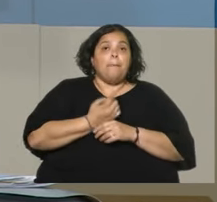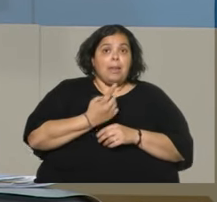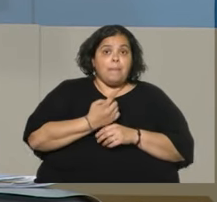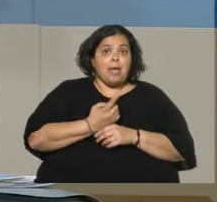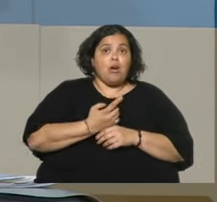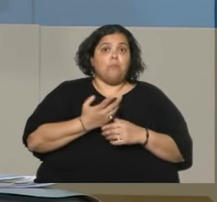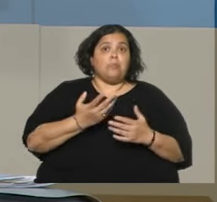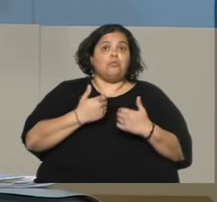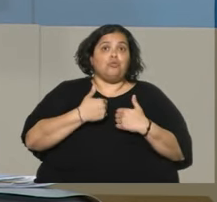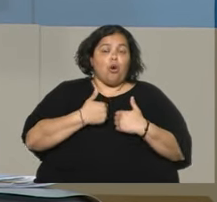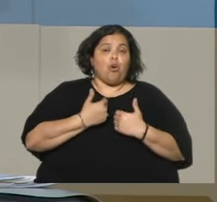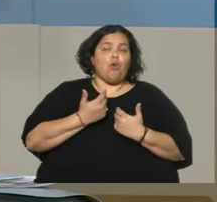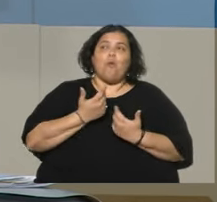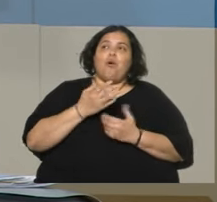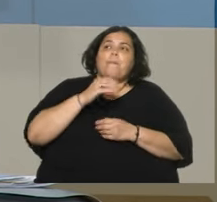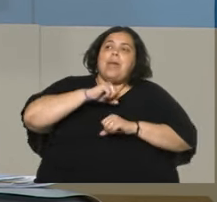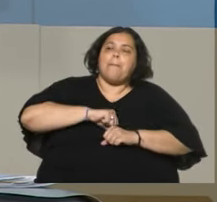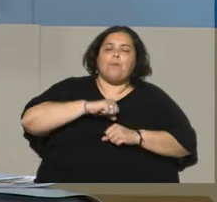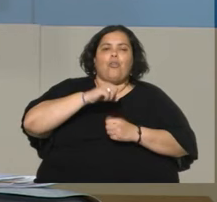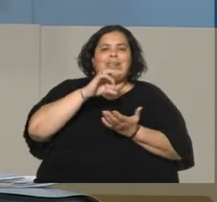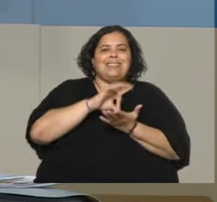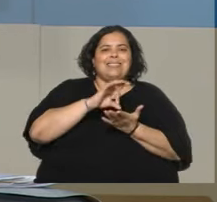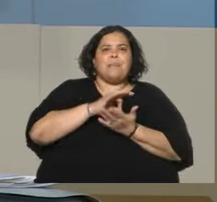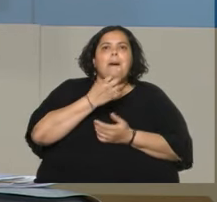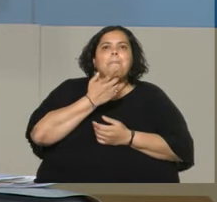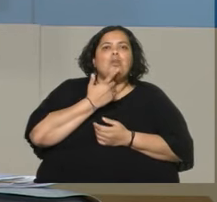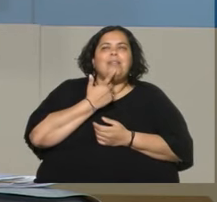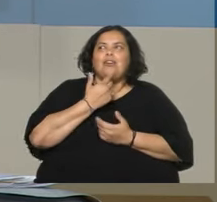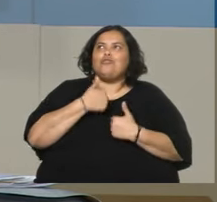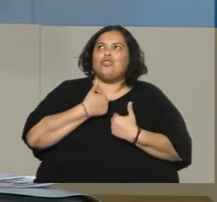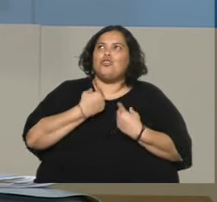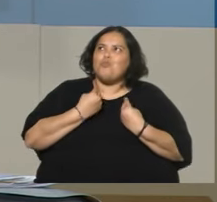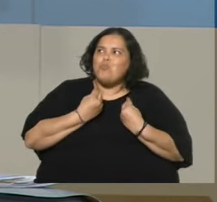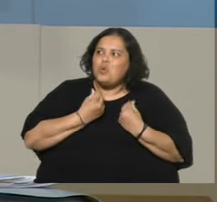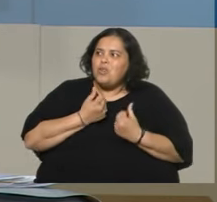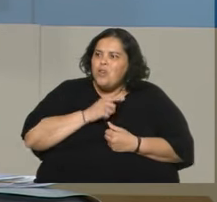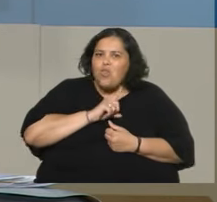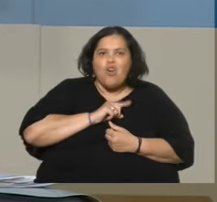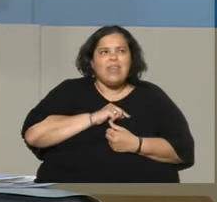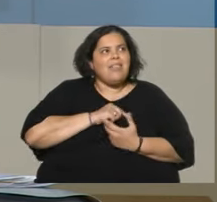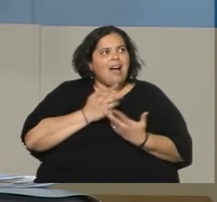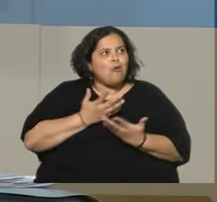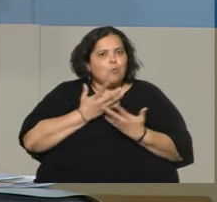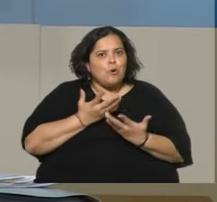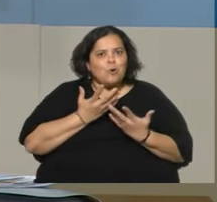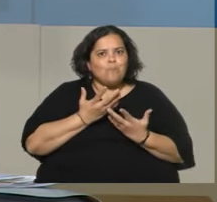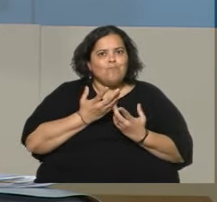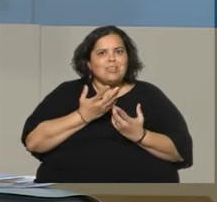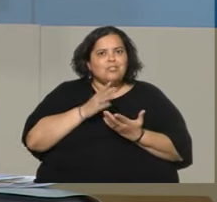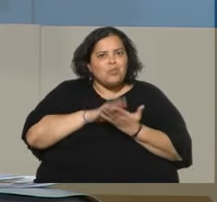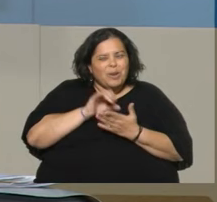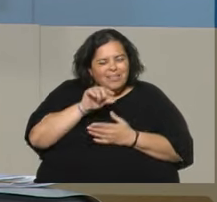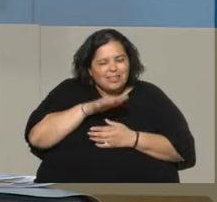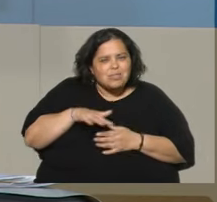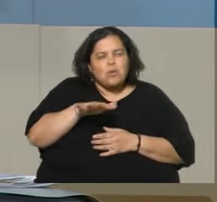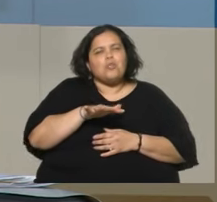que estoy muy dolida, muy... Todos, ¿no? Interpelándonos como sociedad ante lo que significa esto.